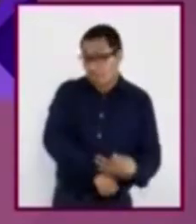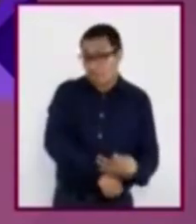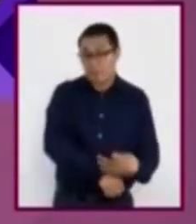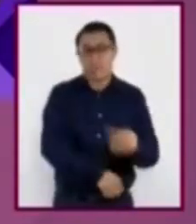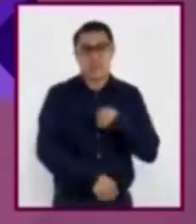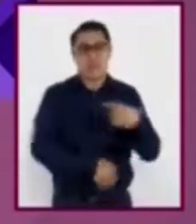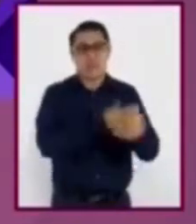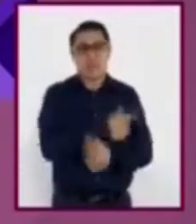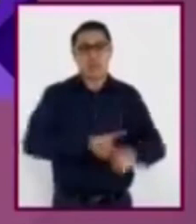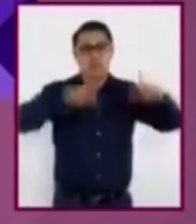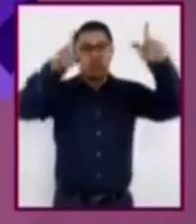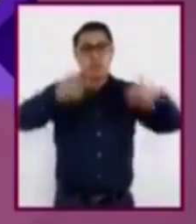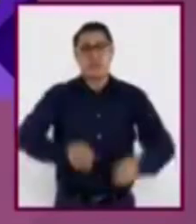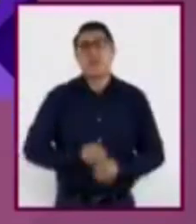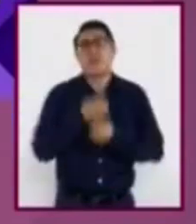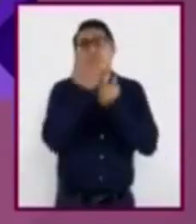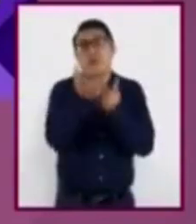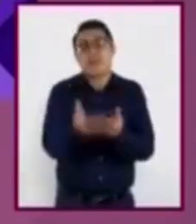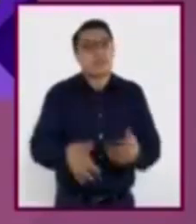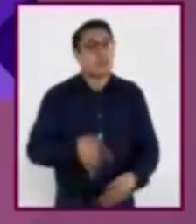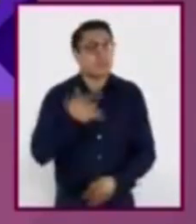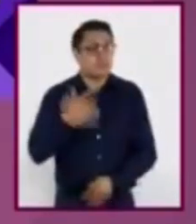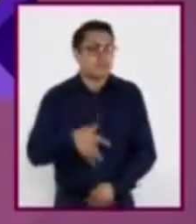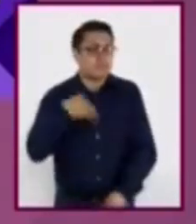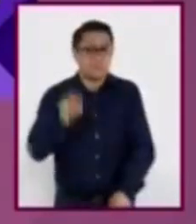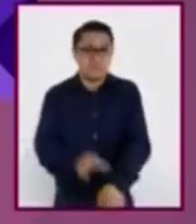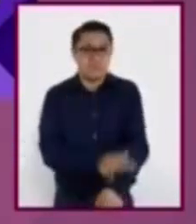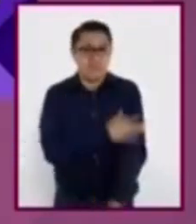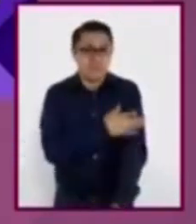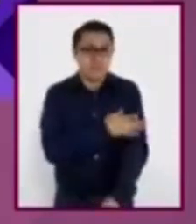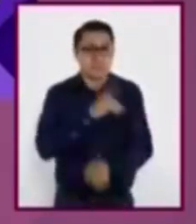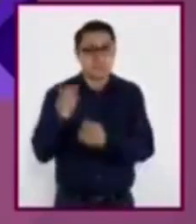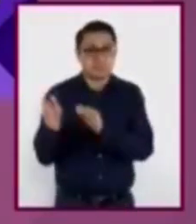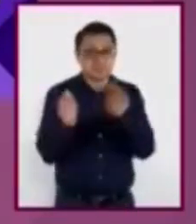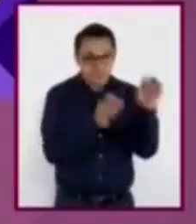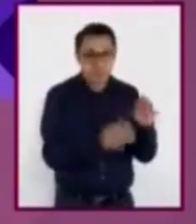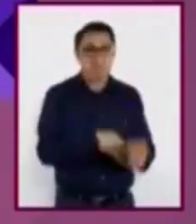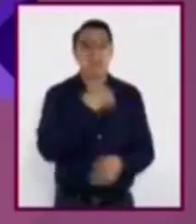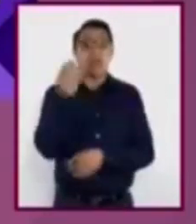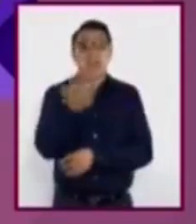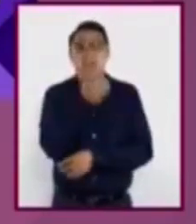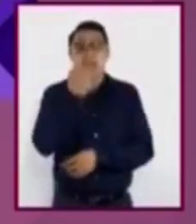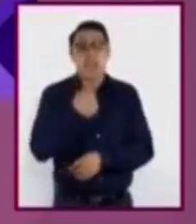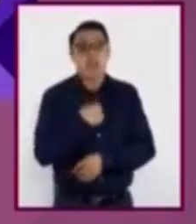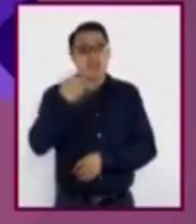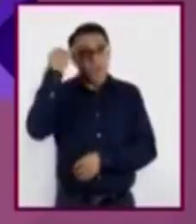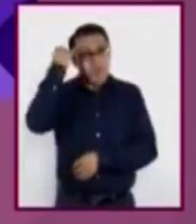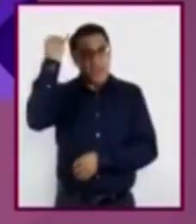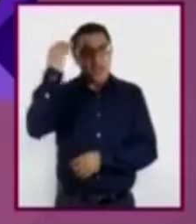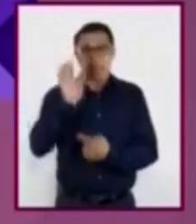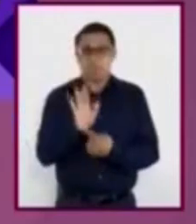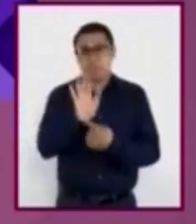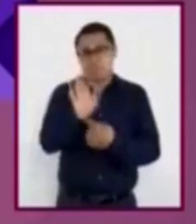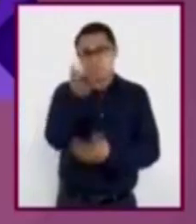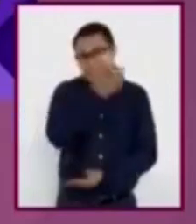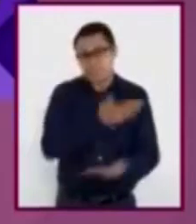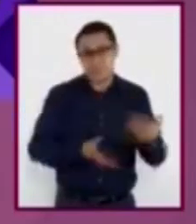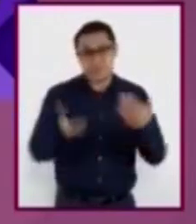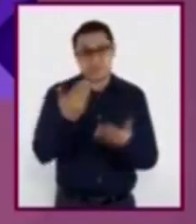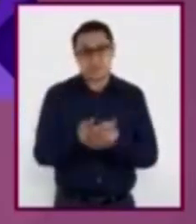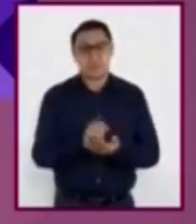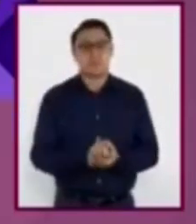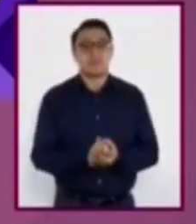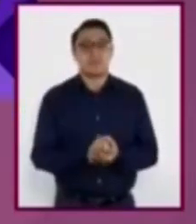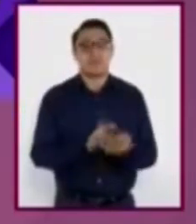soy libre de expresar mis sentimientos y emociones. Mientras que en el escolar, puedo mostrar mis ideas. En el laboral,